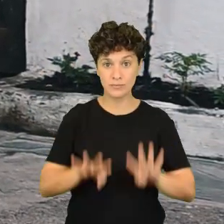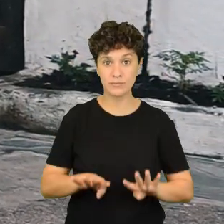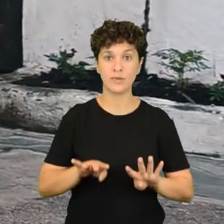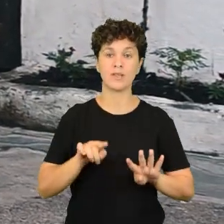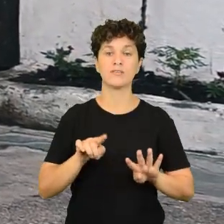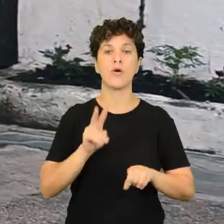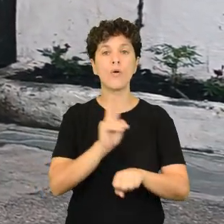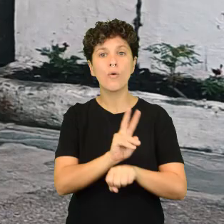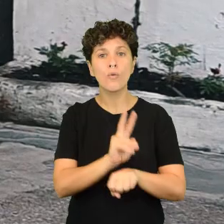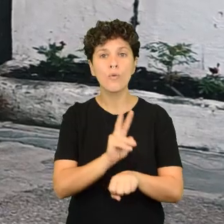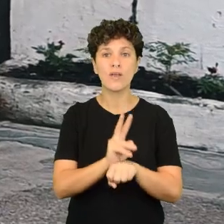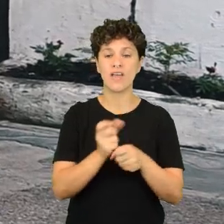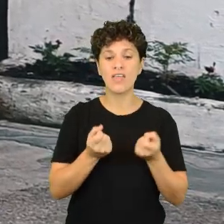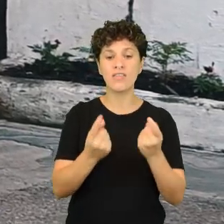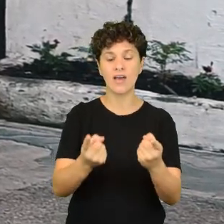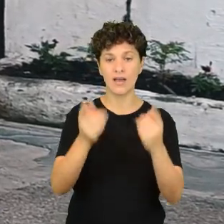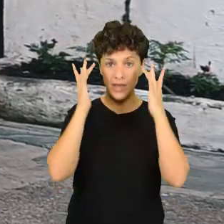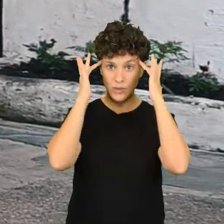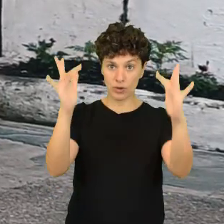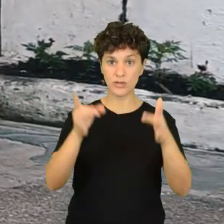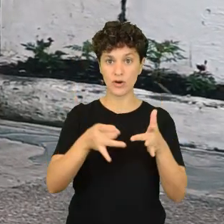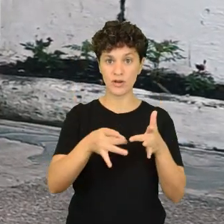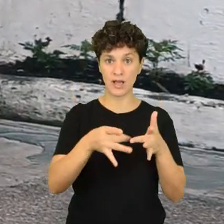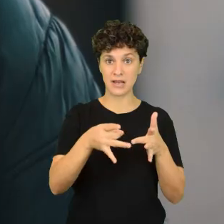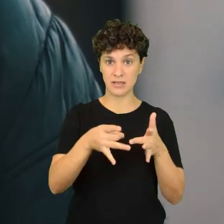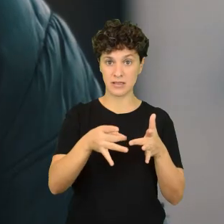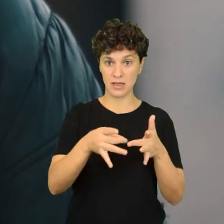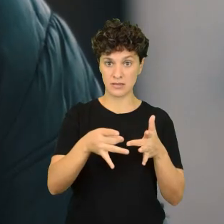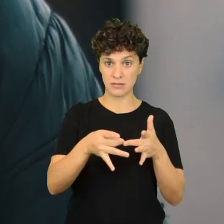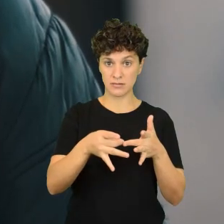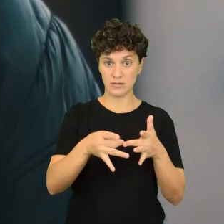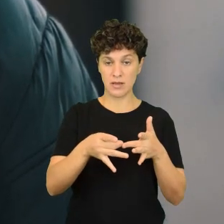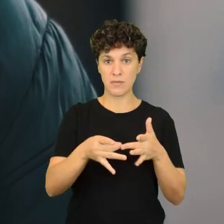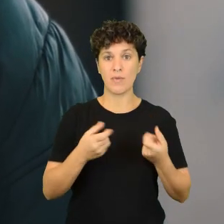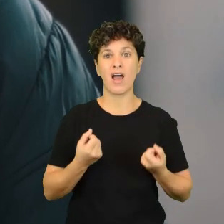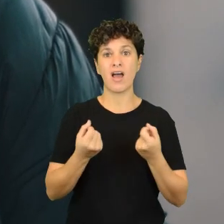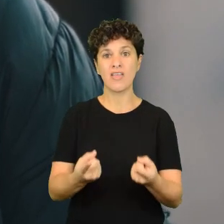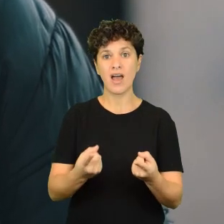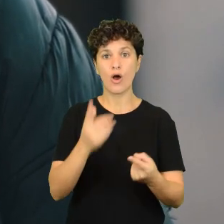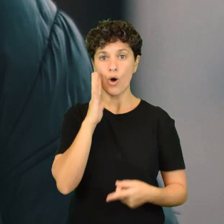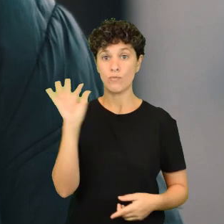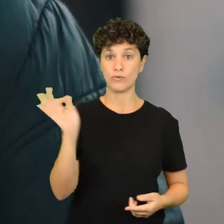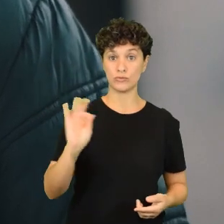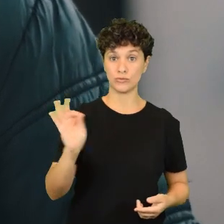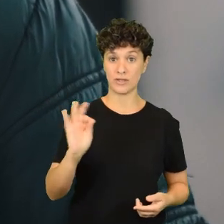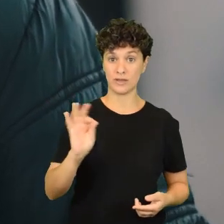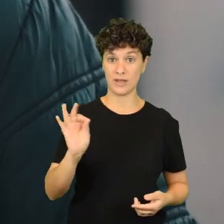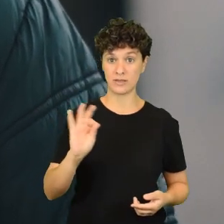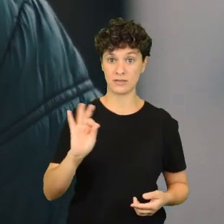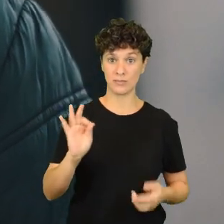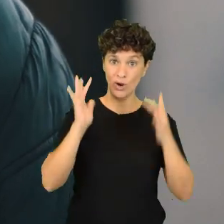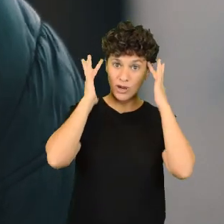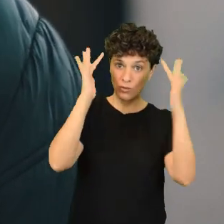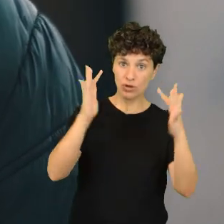velar porque tengan una educación de calidad, una educación de primera, que realmente los habilite. Si pensamos que la